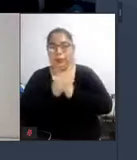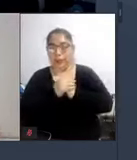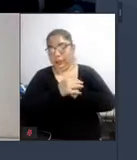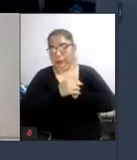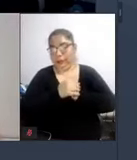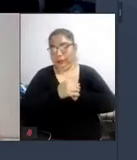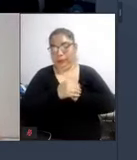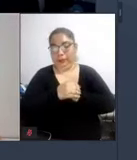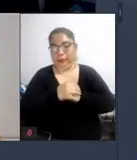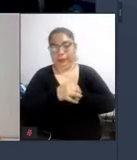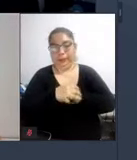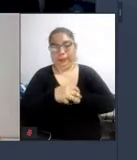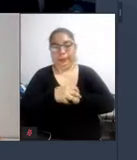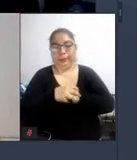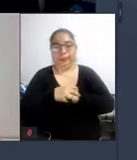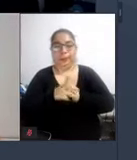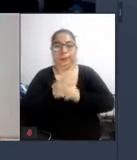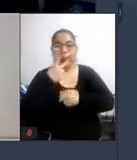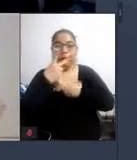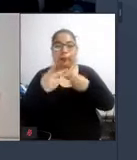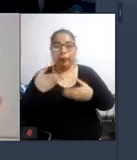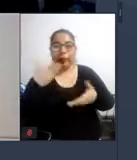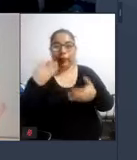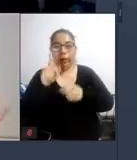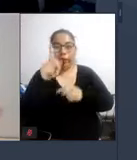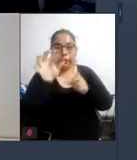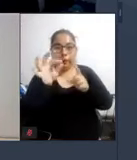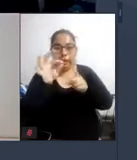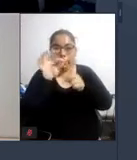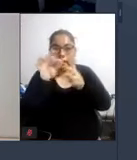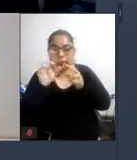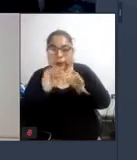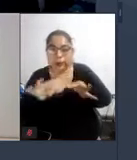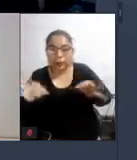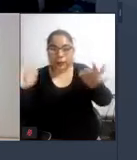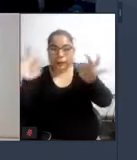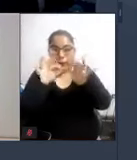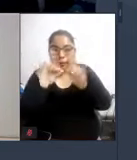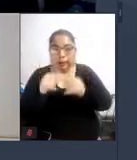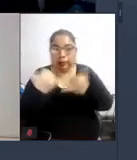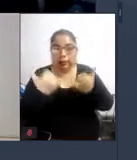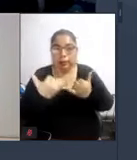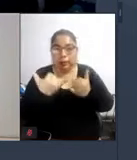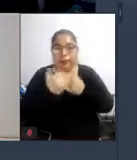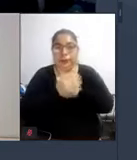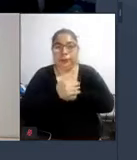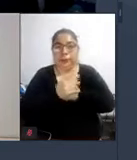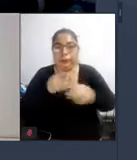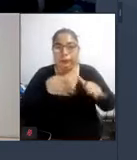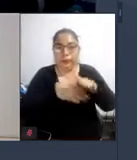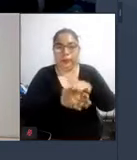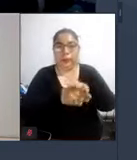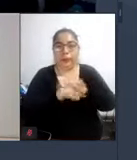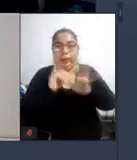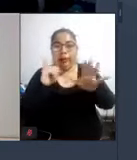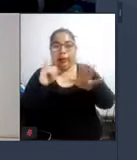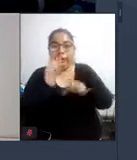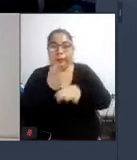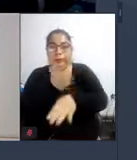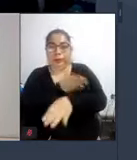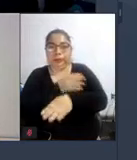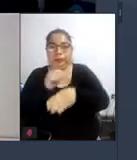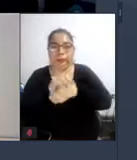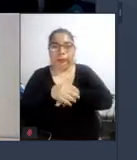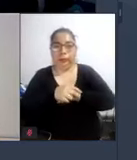bueno rescatamos los puntos más importantes que se han tratado dentro de las seis ponencias que hemos tenido